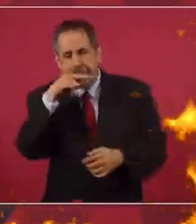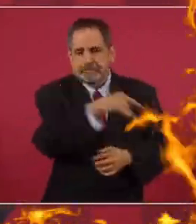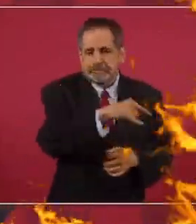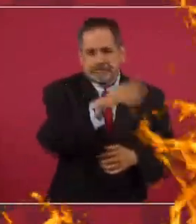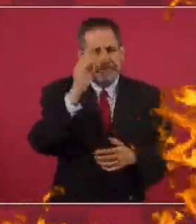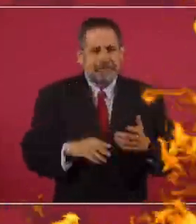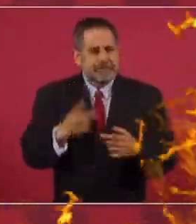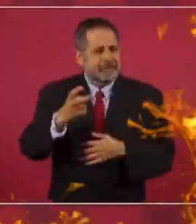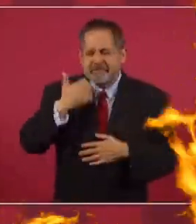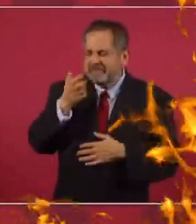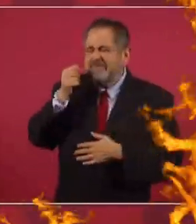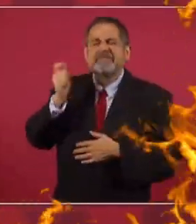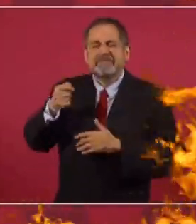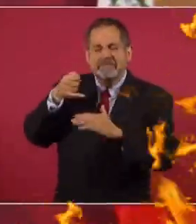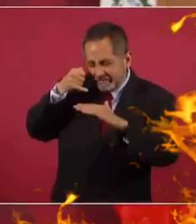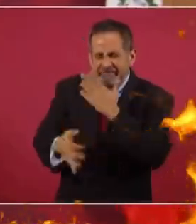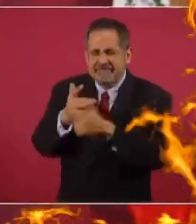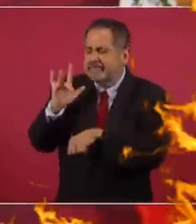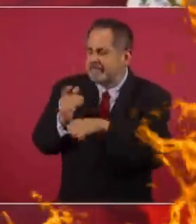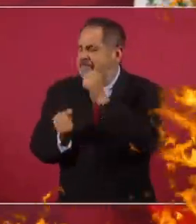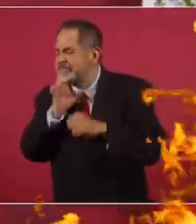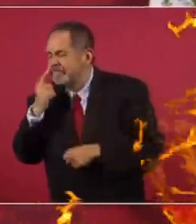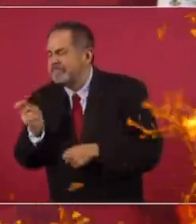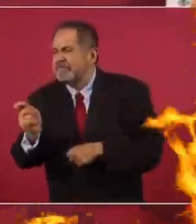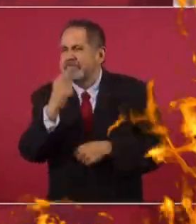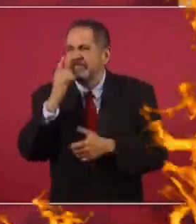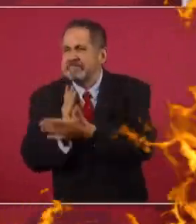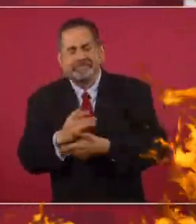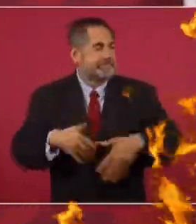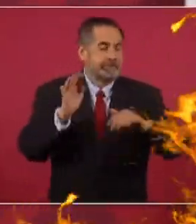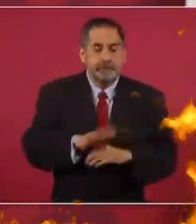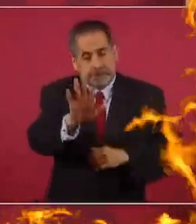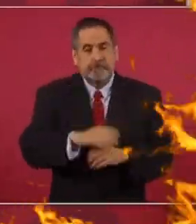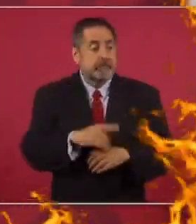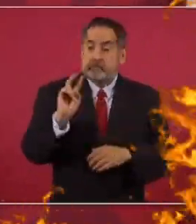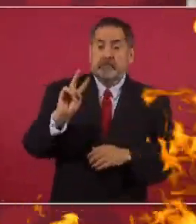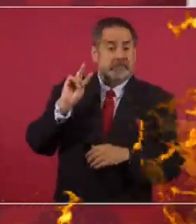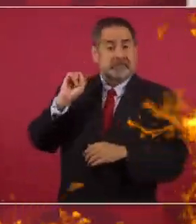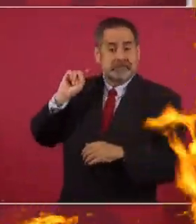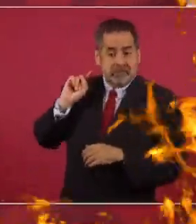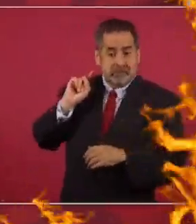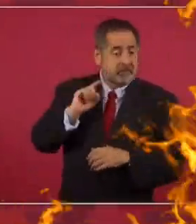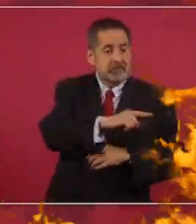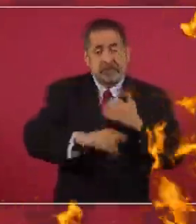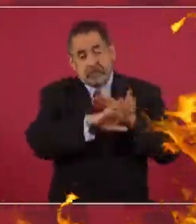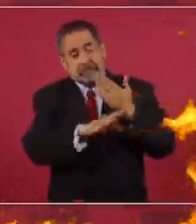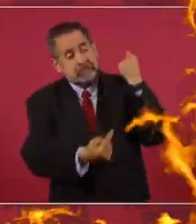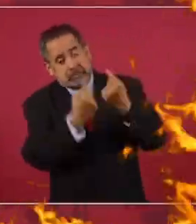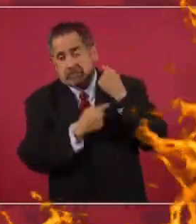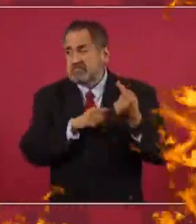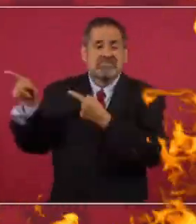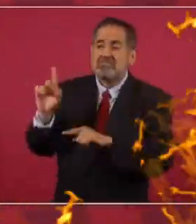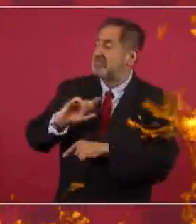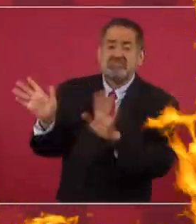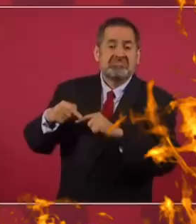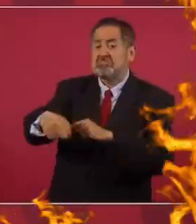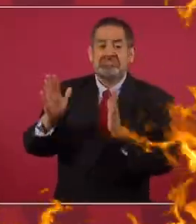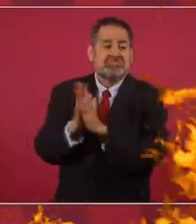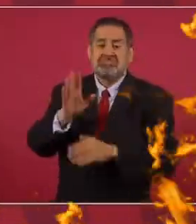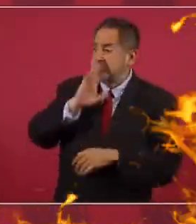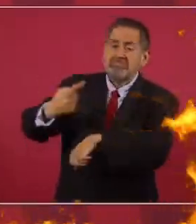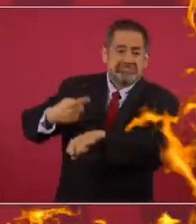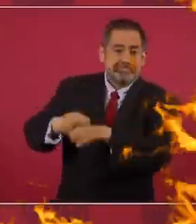Hipócritas, nada más por eso me gustaría ir allá. Bueno, entonces estuvieron todo el fin de semana, que ya estaba yo, muy mal.